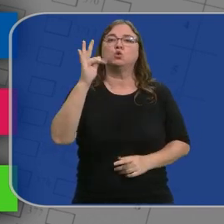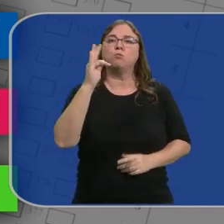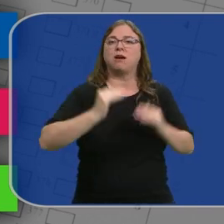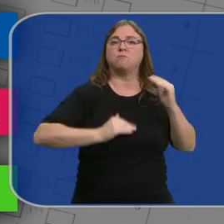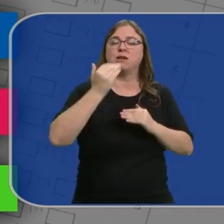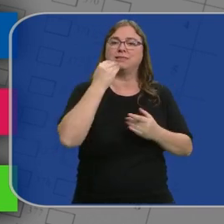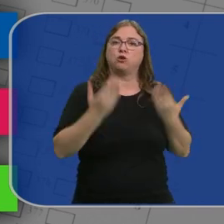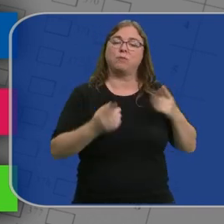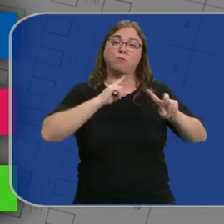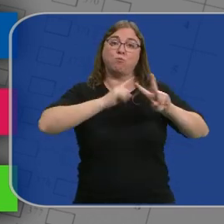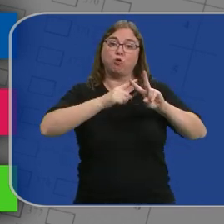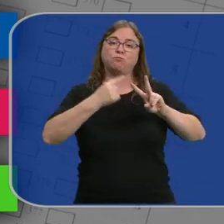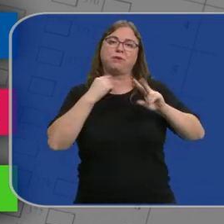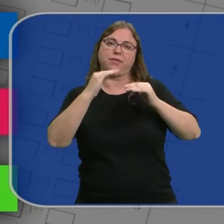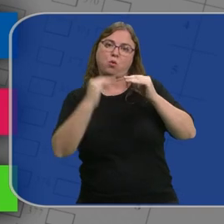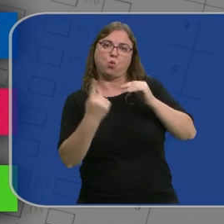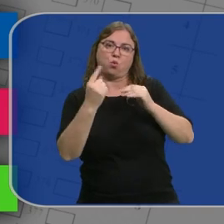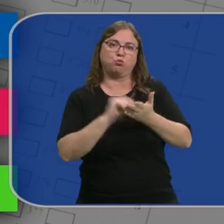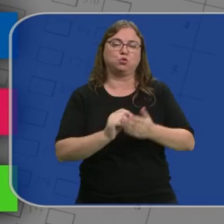peso frente a Vox, que pierde un punto.